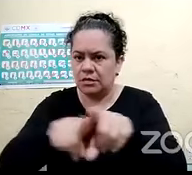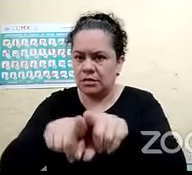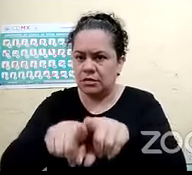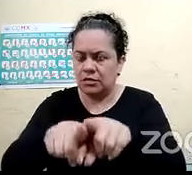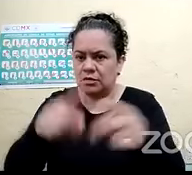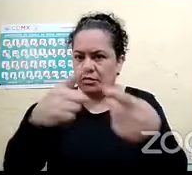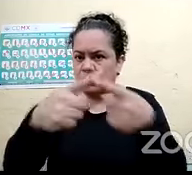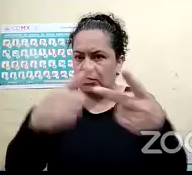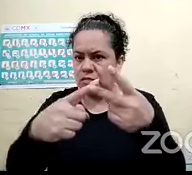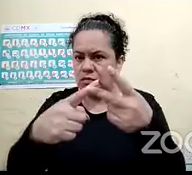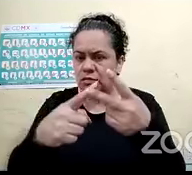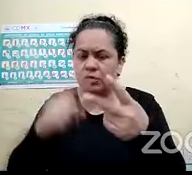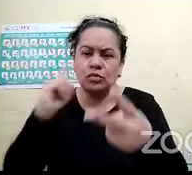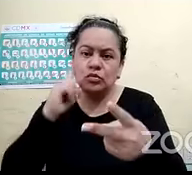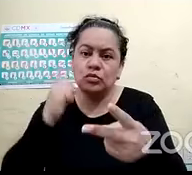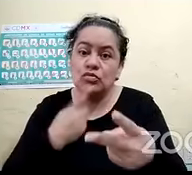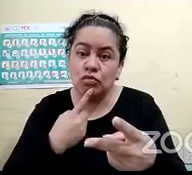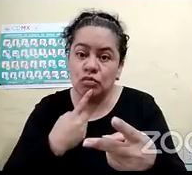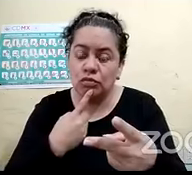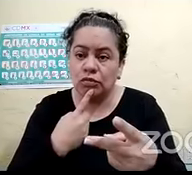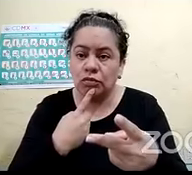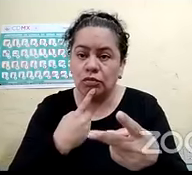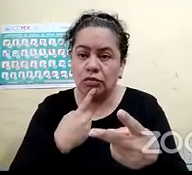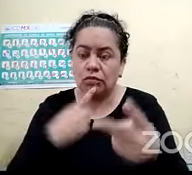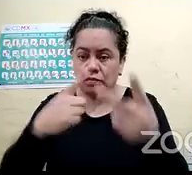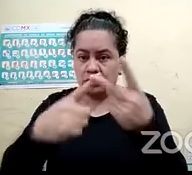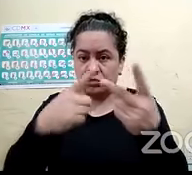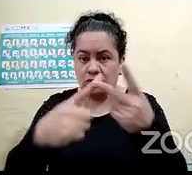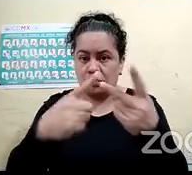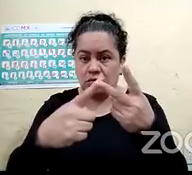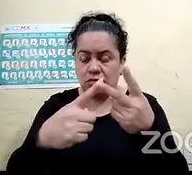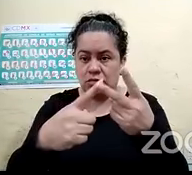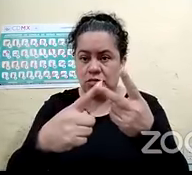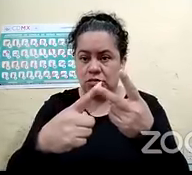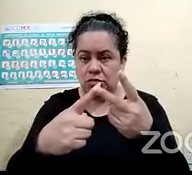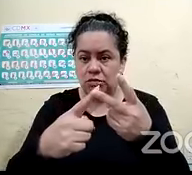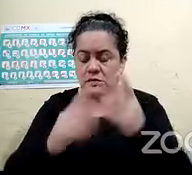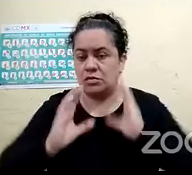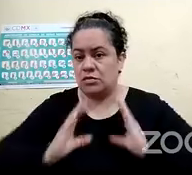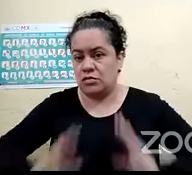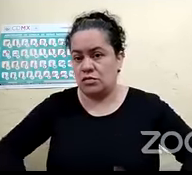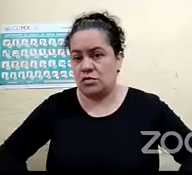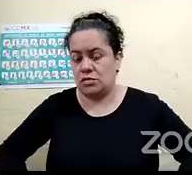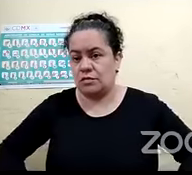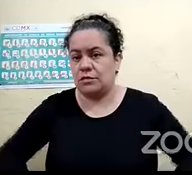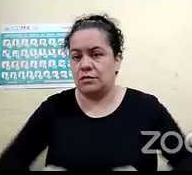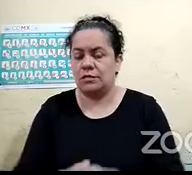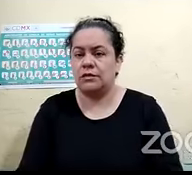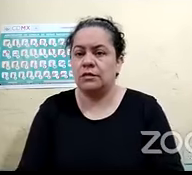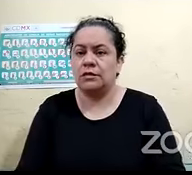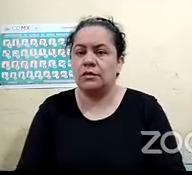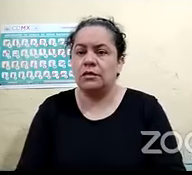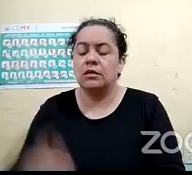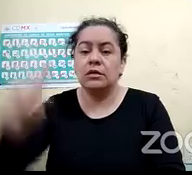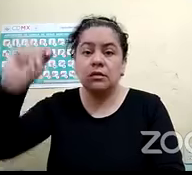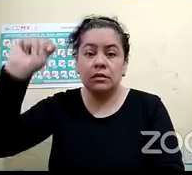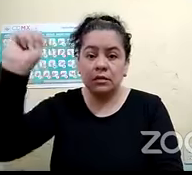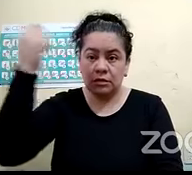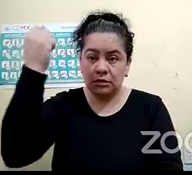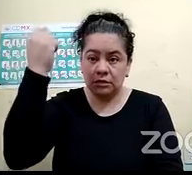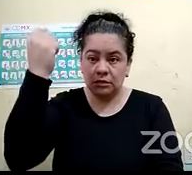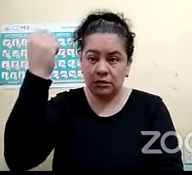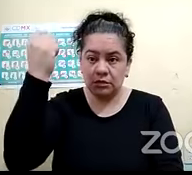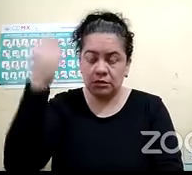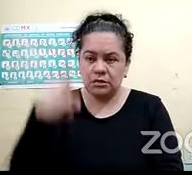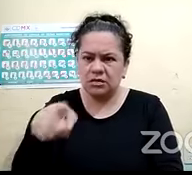de nacimiento y también tiene discapacidad física por un accidente. La tecnología que en ocasiones se desarrolla no